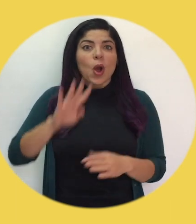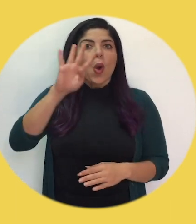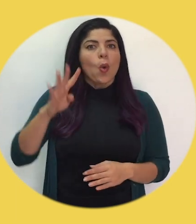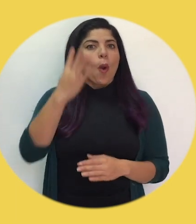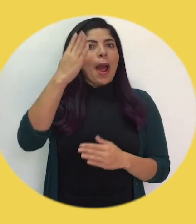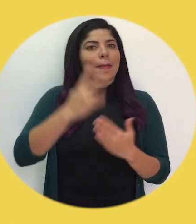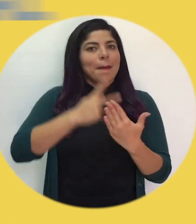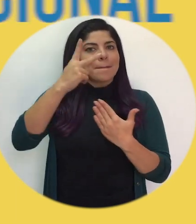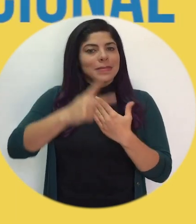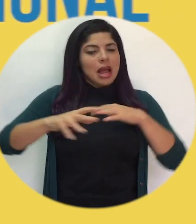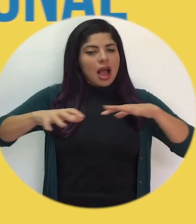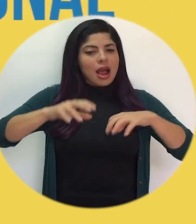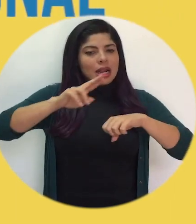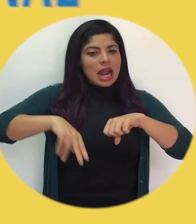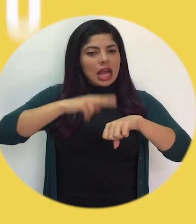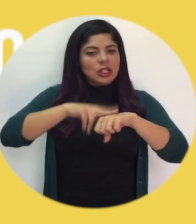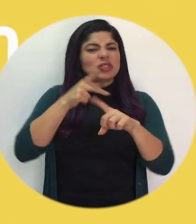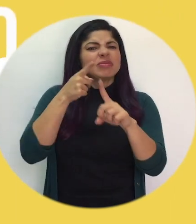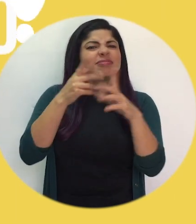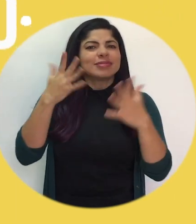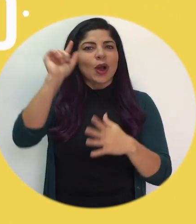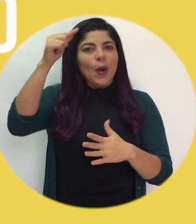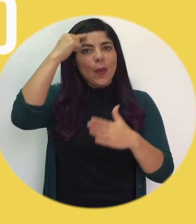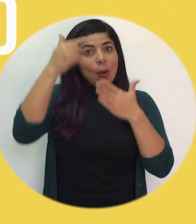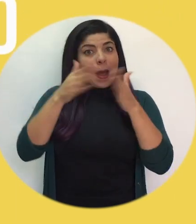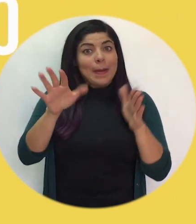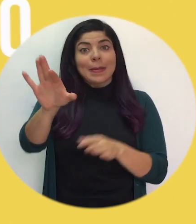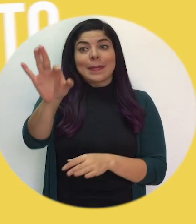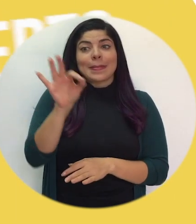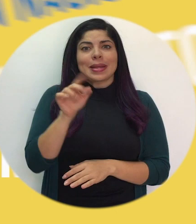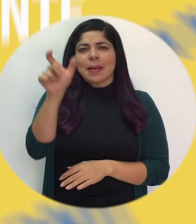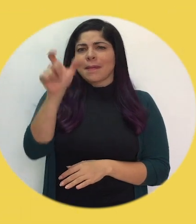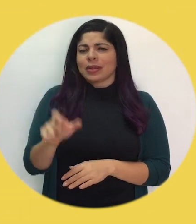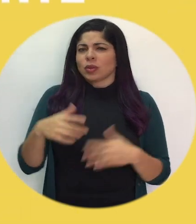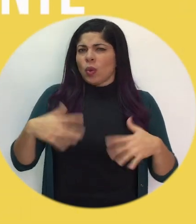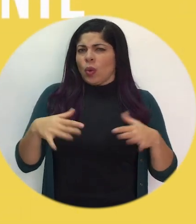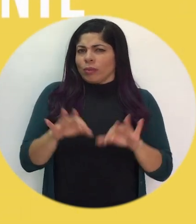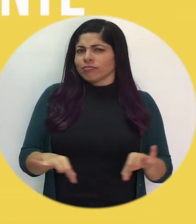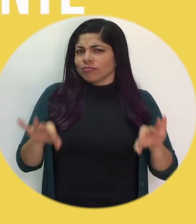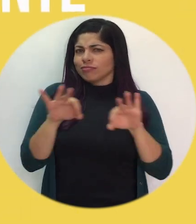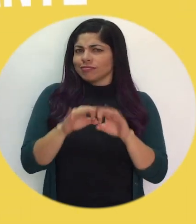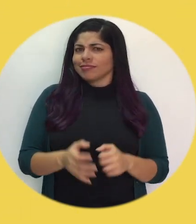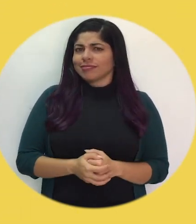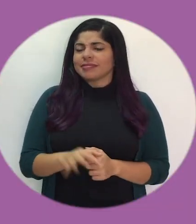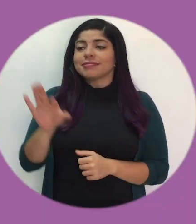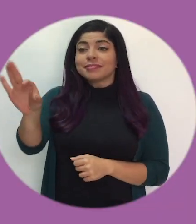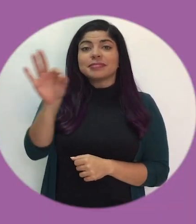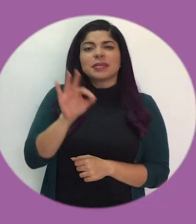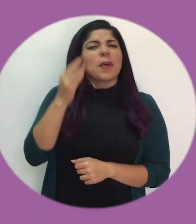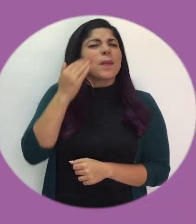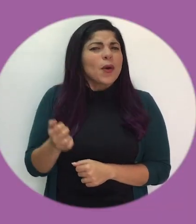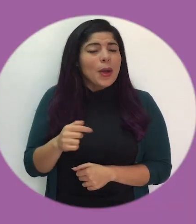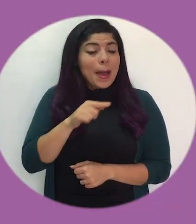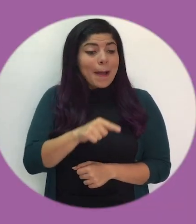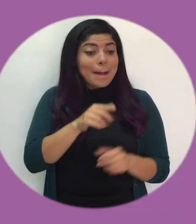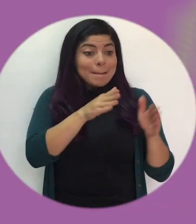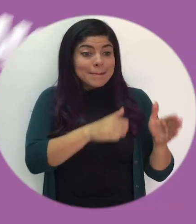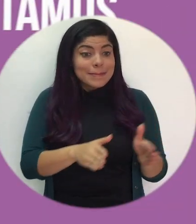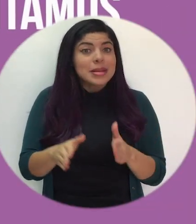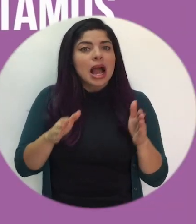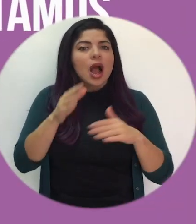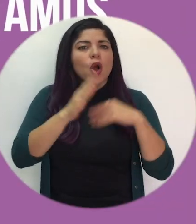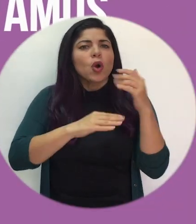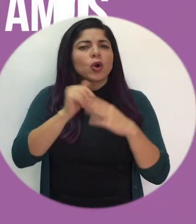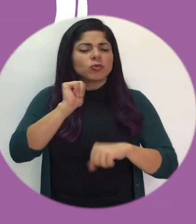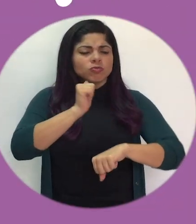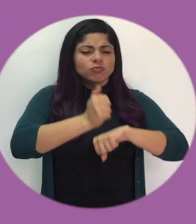Para preparar el Cuarto Plan de Acción Nacional de Gobierno Abierto, invitamos a una persona muy importante. La invitamos porque con